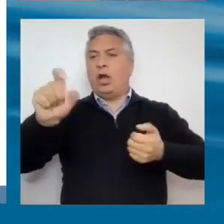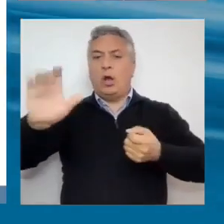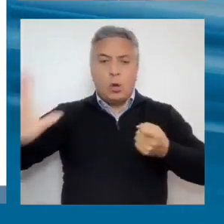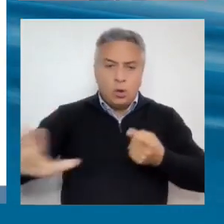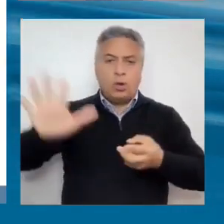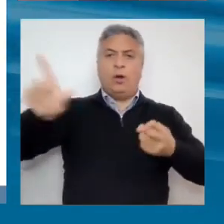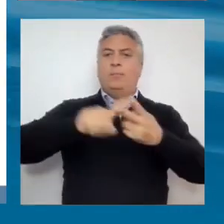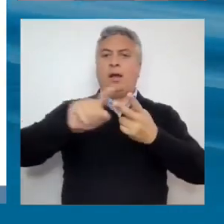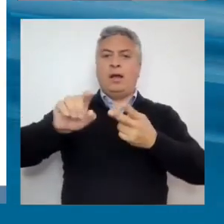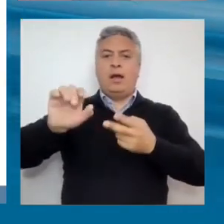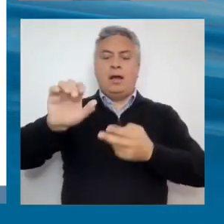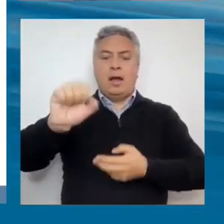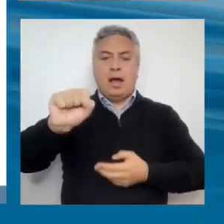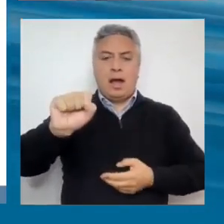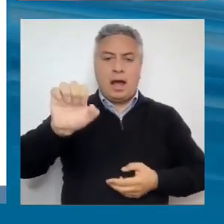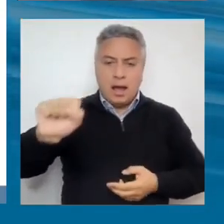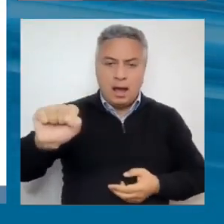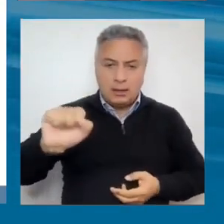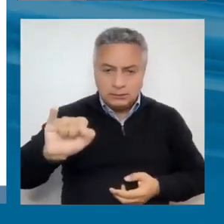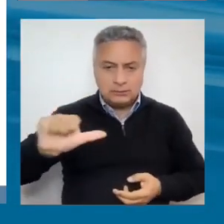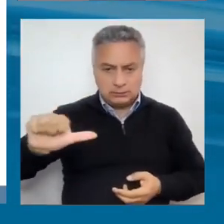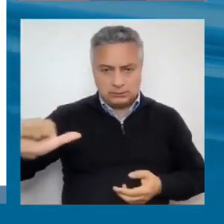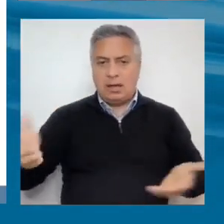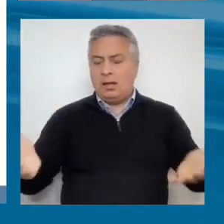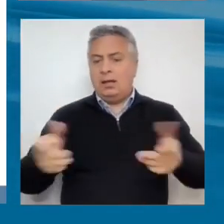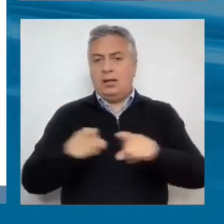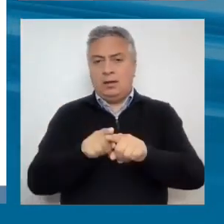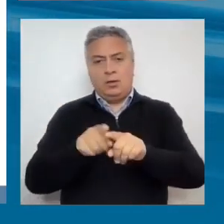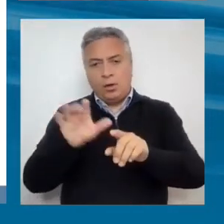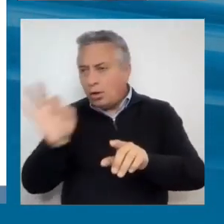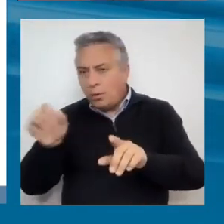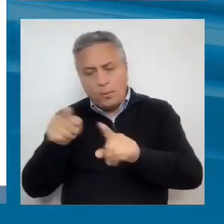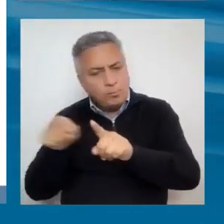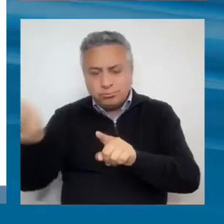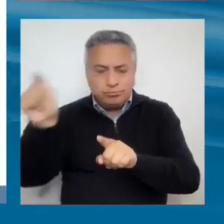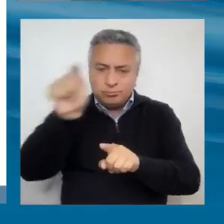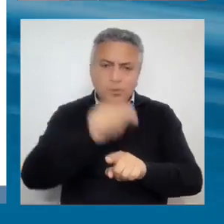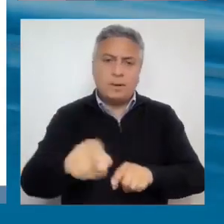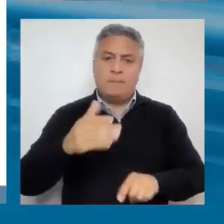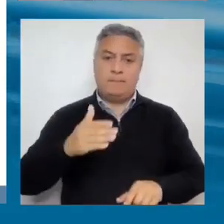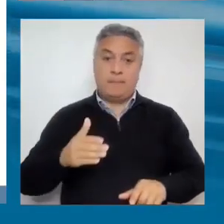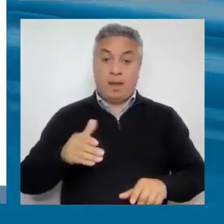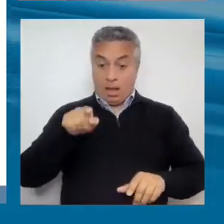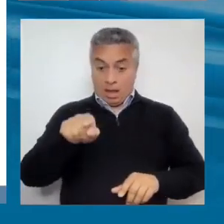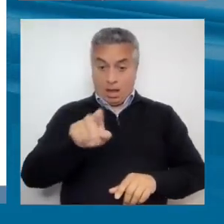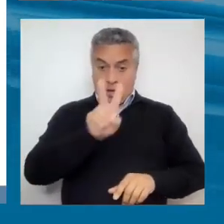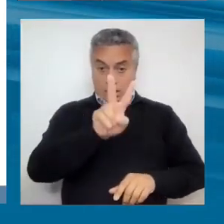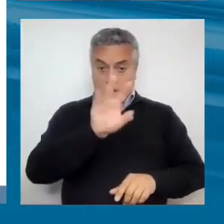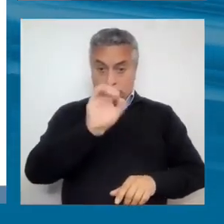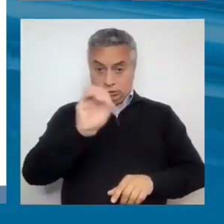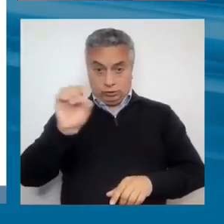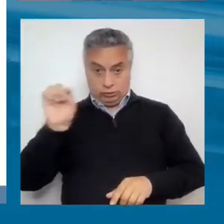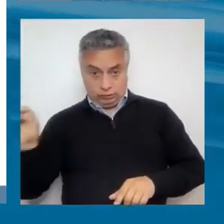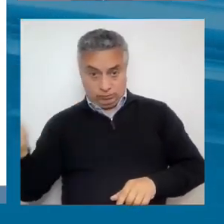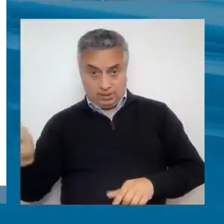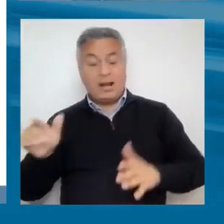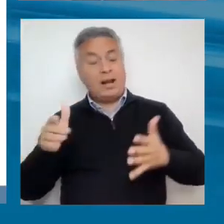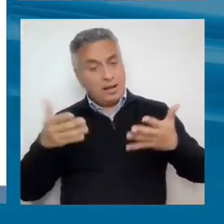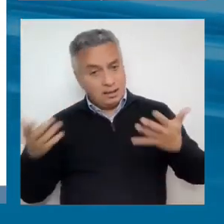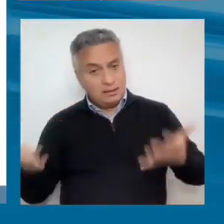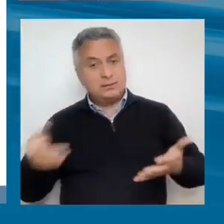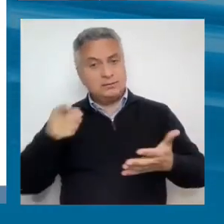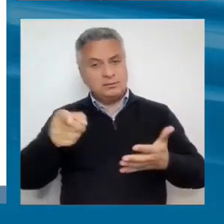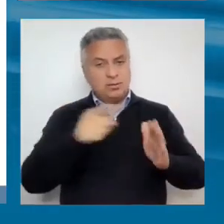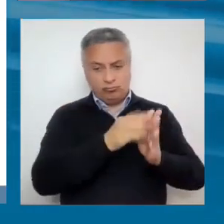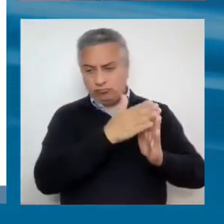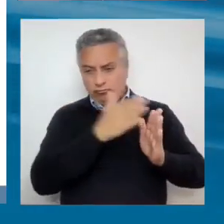países industrializados, etc. Una mejora ciertamente desde el 2000, sobre todo en esa década de oro de 2003 al 2013, donde hubo